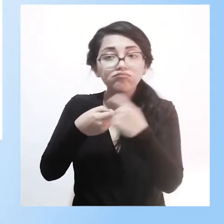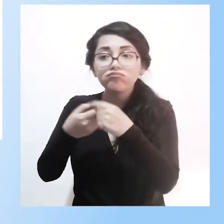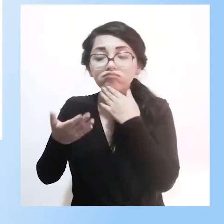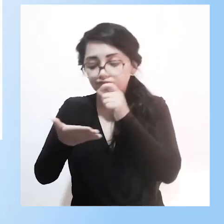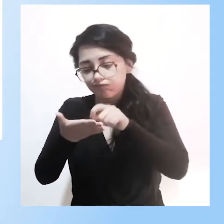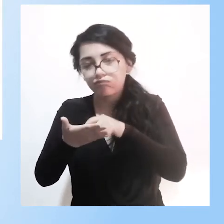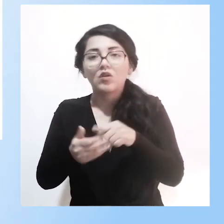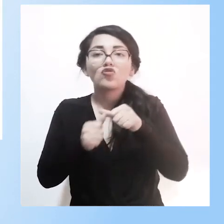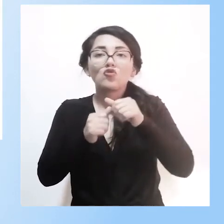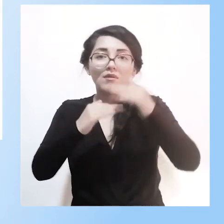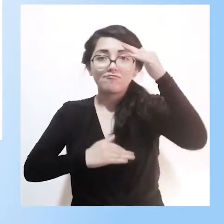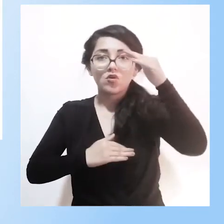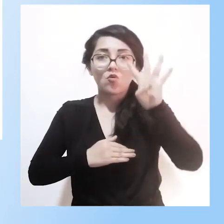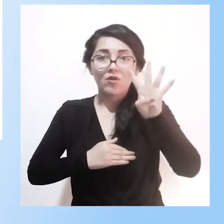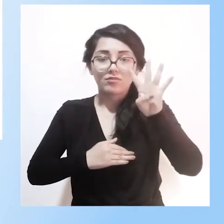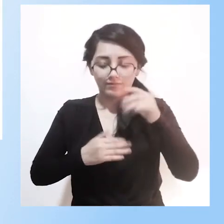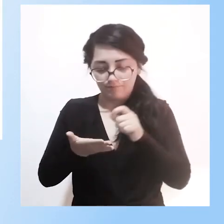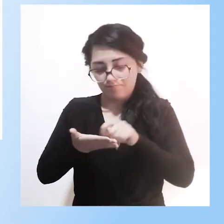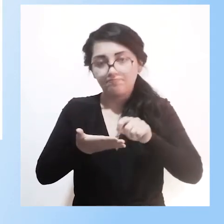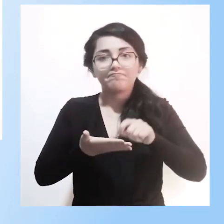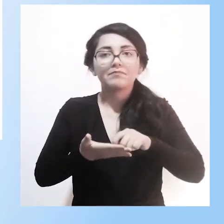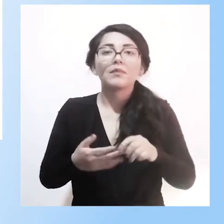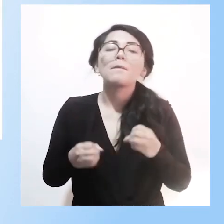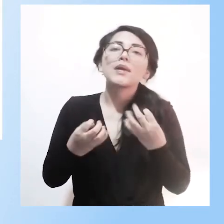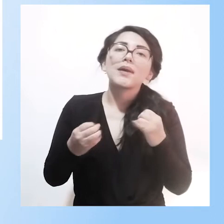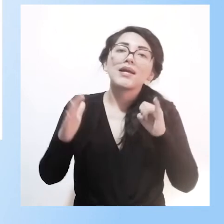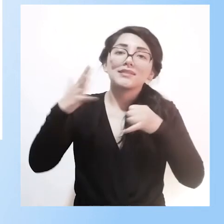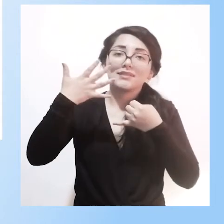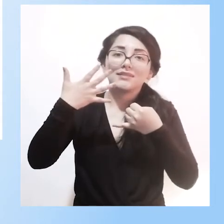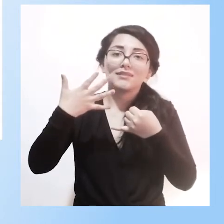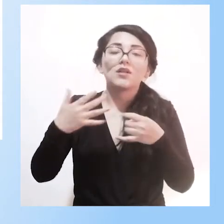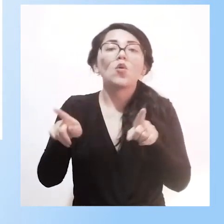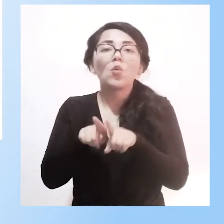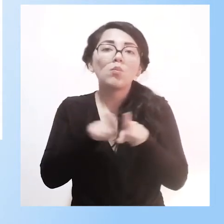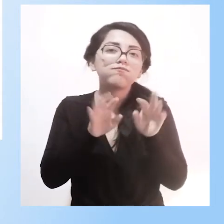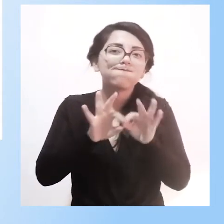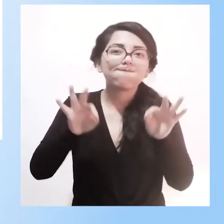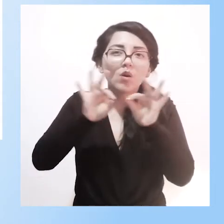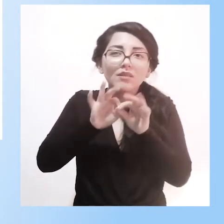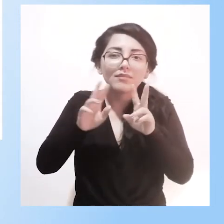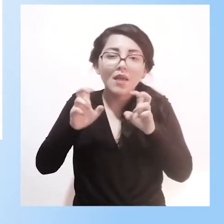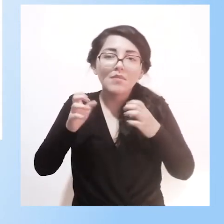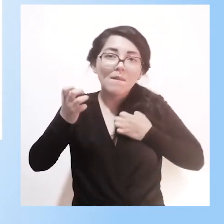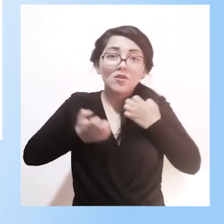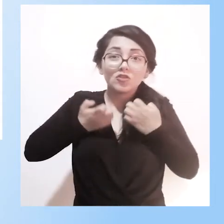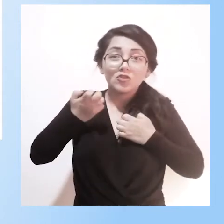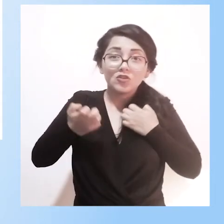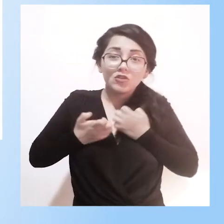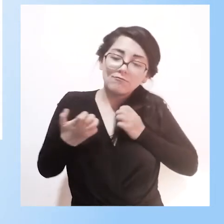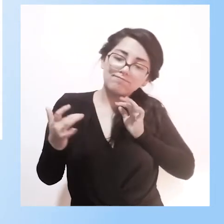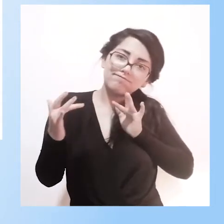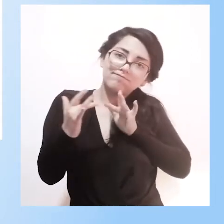4. 6. Fortalecimiento de vínculos afectivos. Durante la permanencia en el hospital o